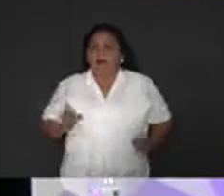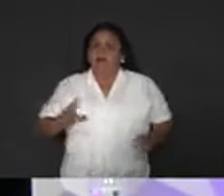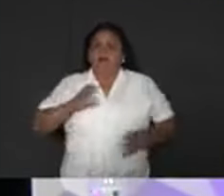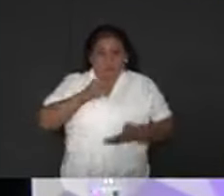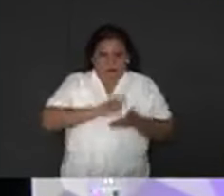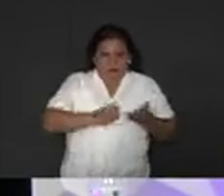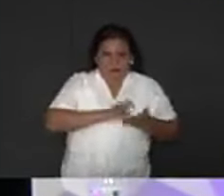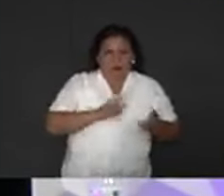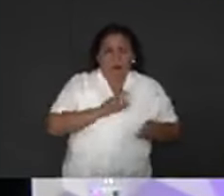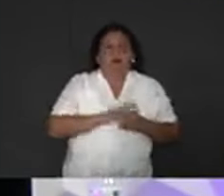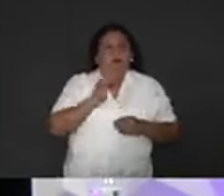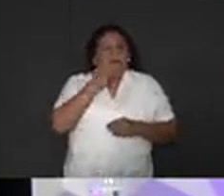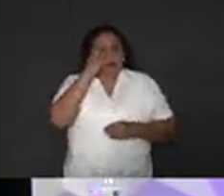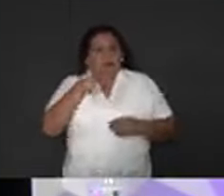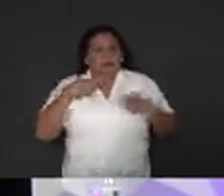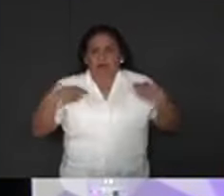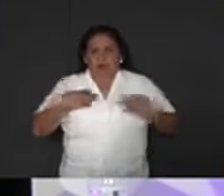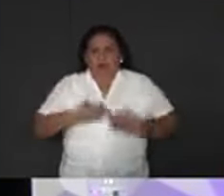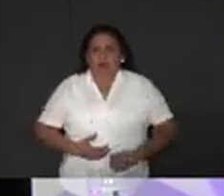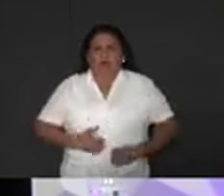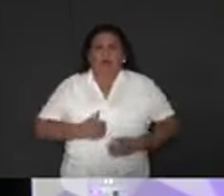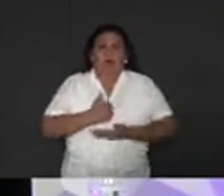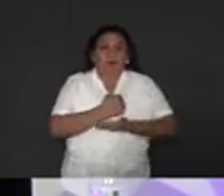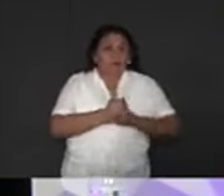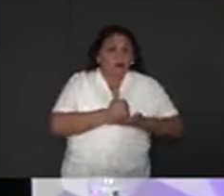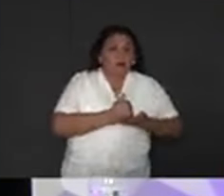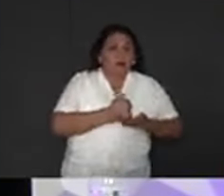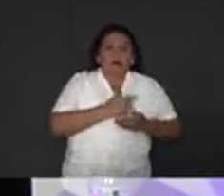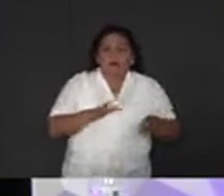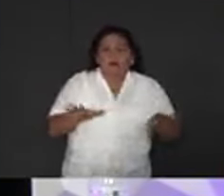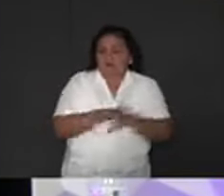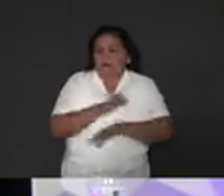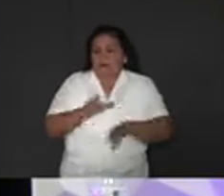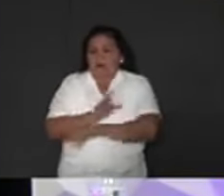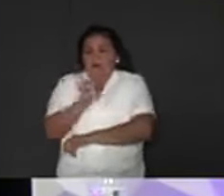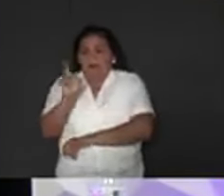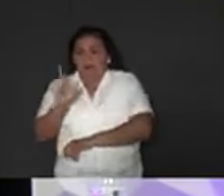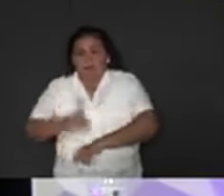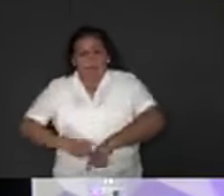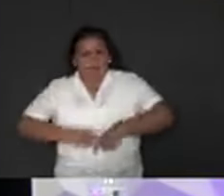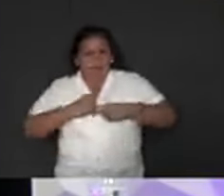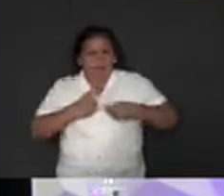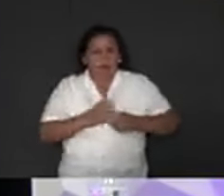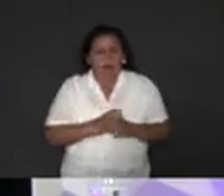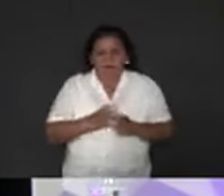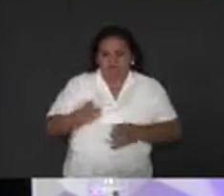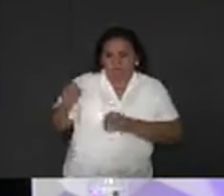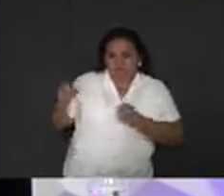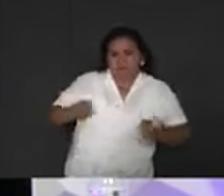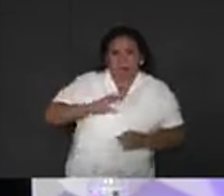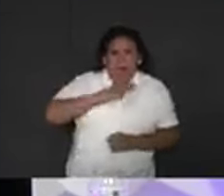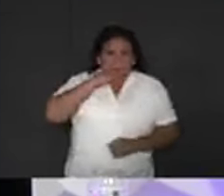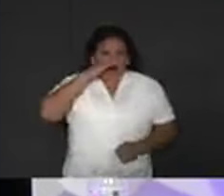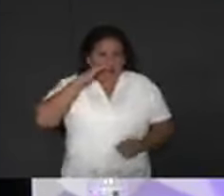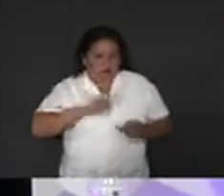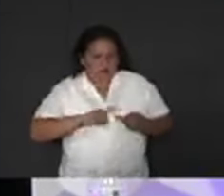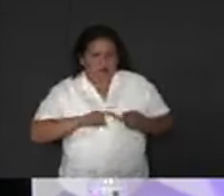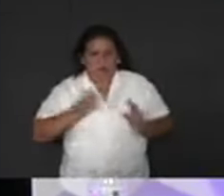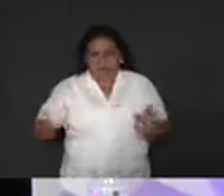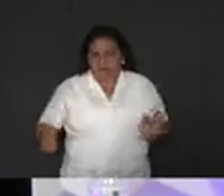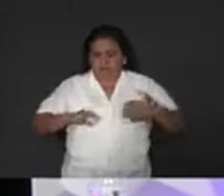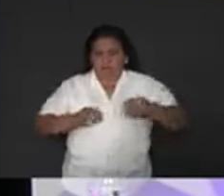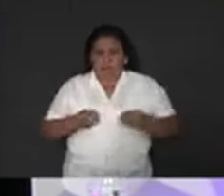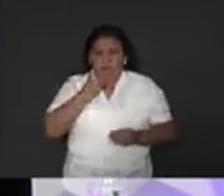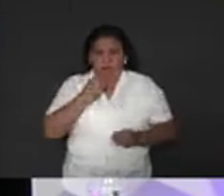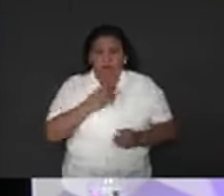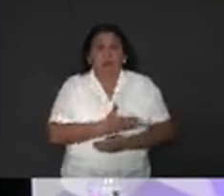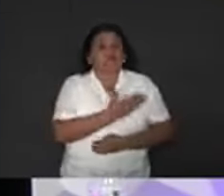conciencias con los chalecos azules, a cambio de credenciales, ofreciendo bolsas de maíz, ofreciendo despensas. Yo